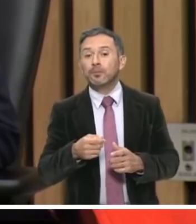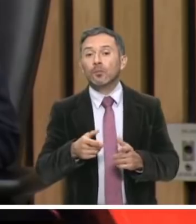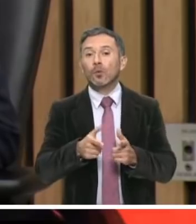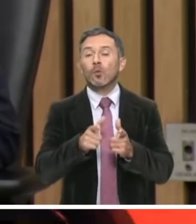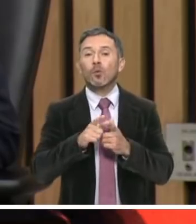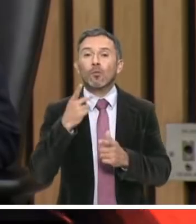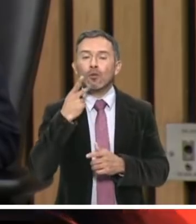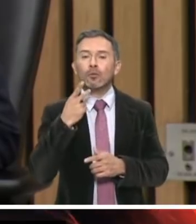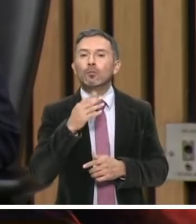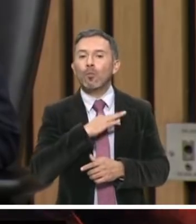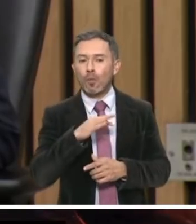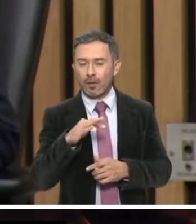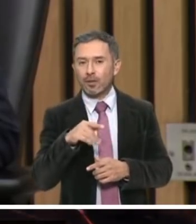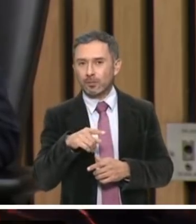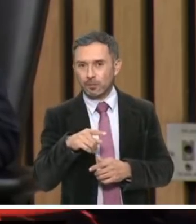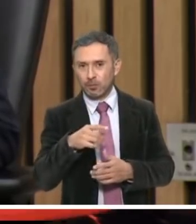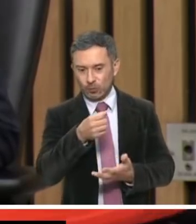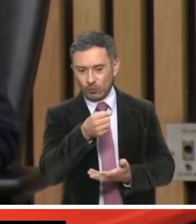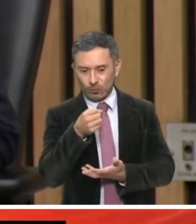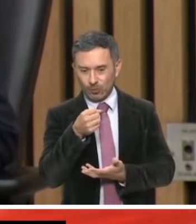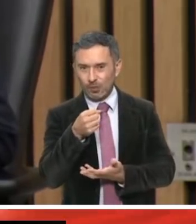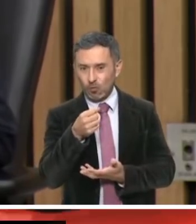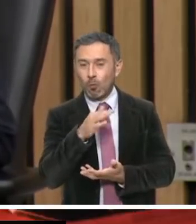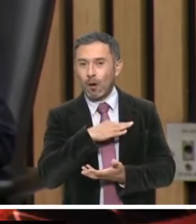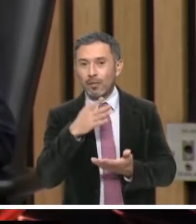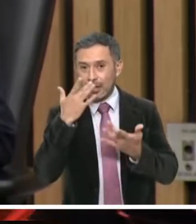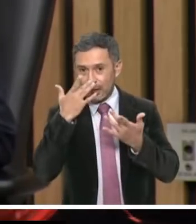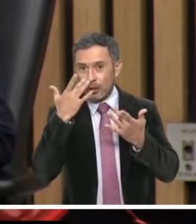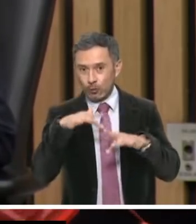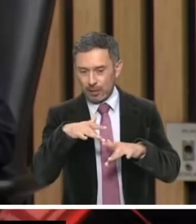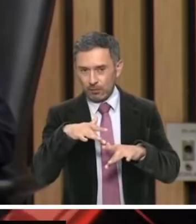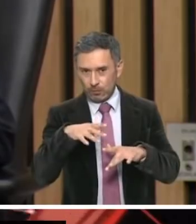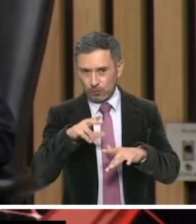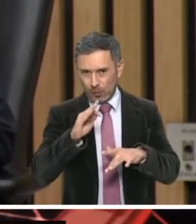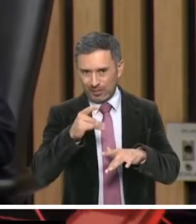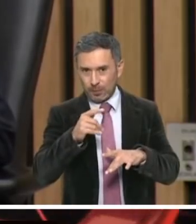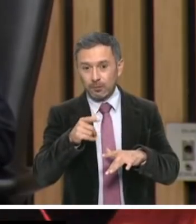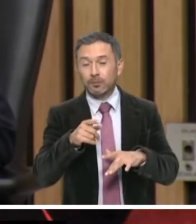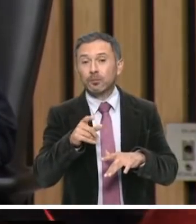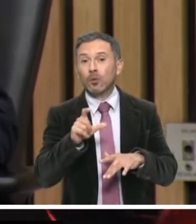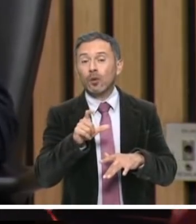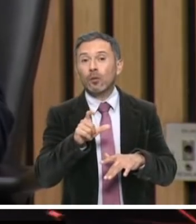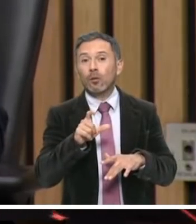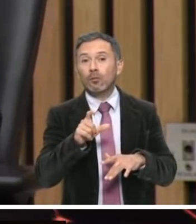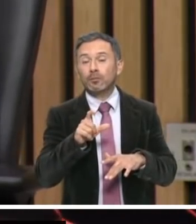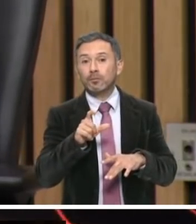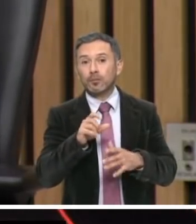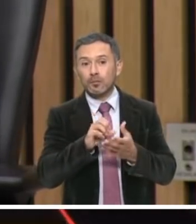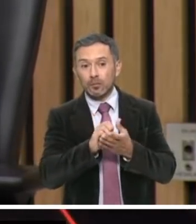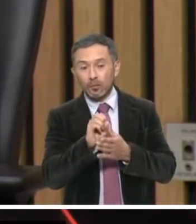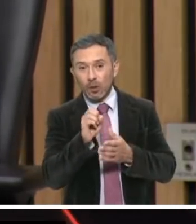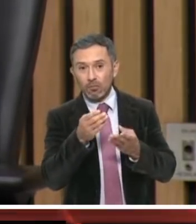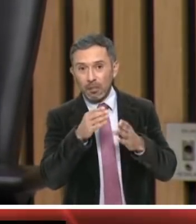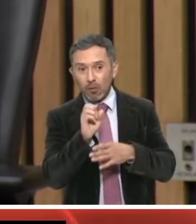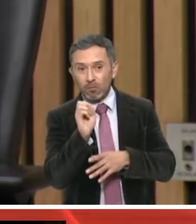puede renunciar a estos recursos antes de que les sean transferidos.